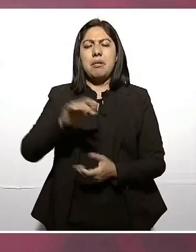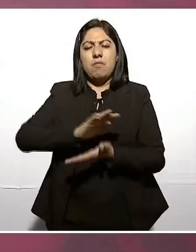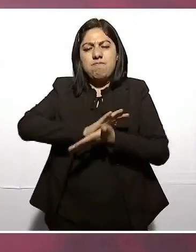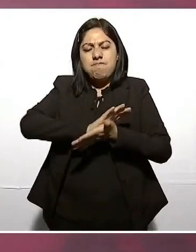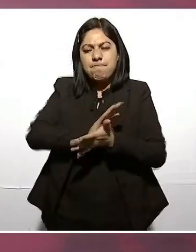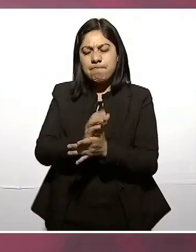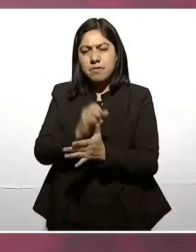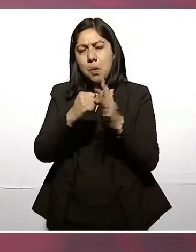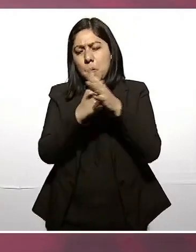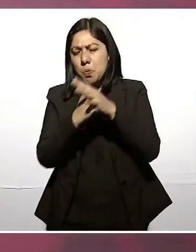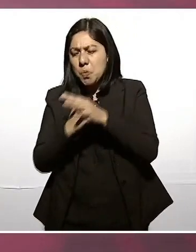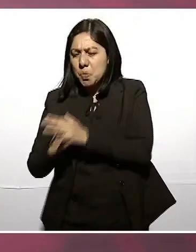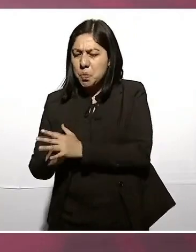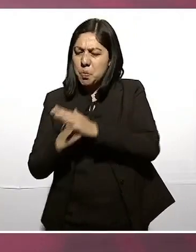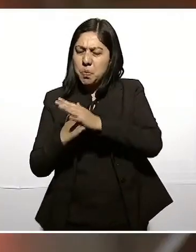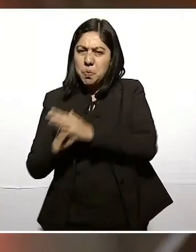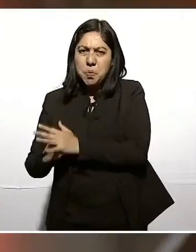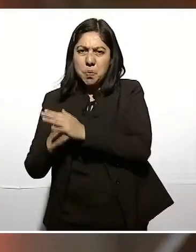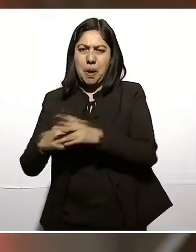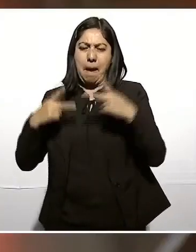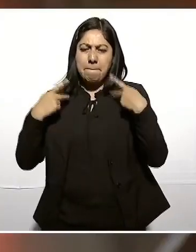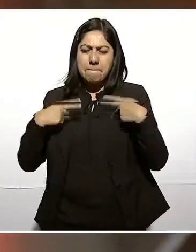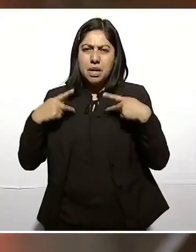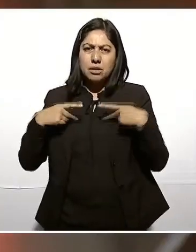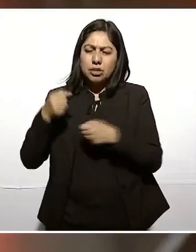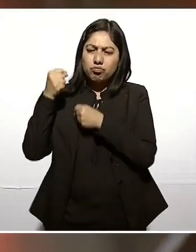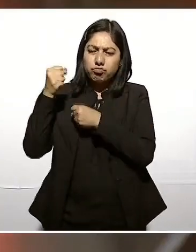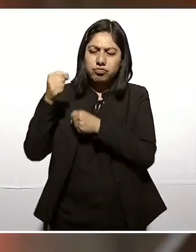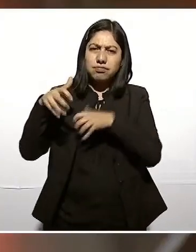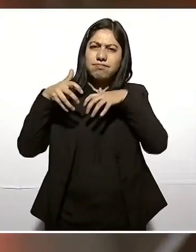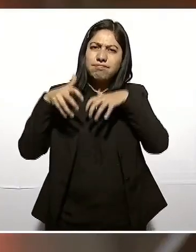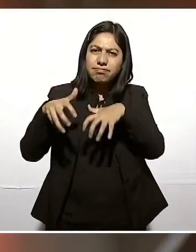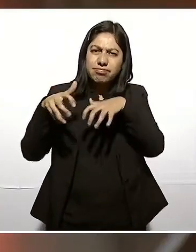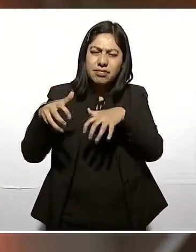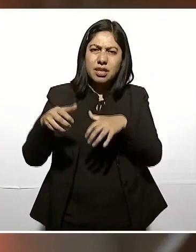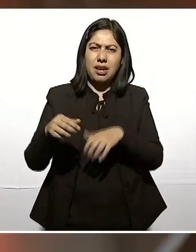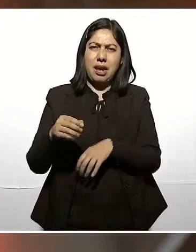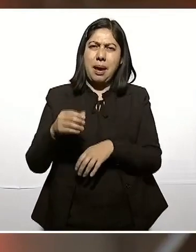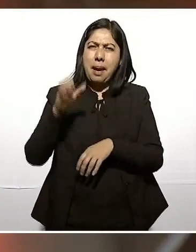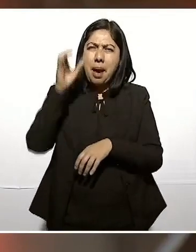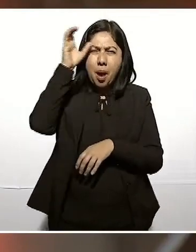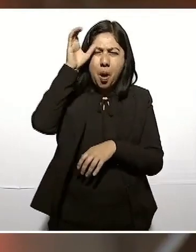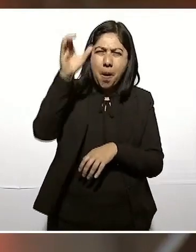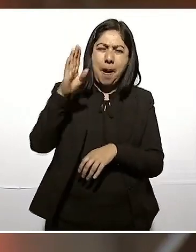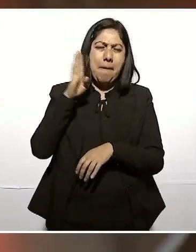ese movimiento de manera cruel.